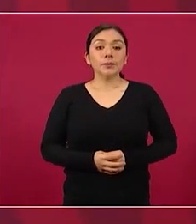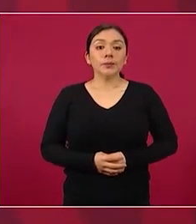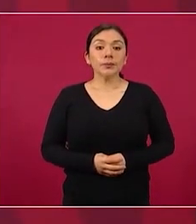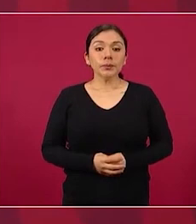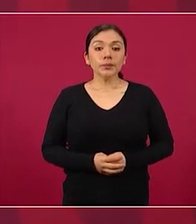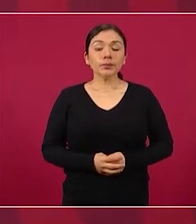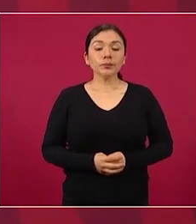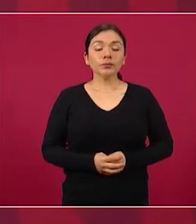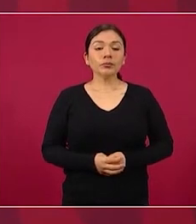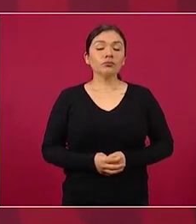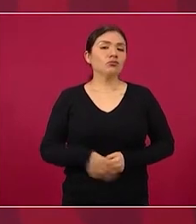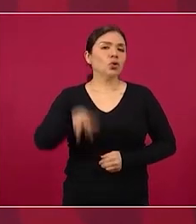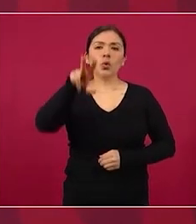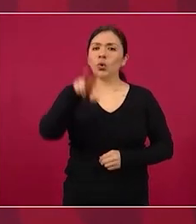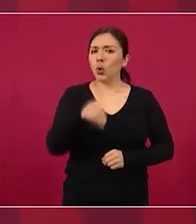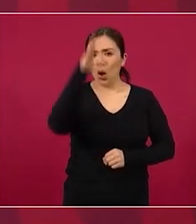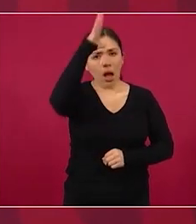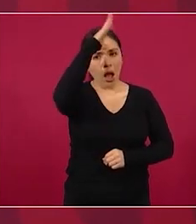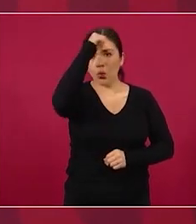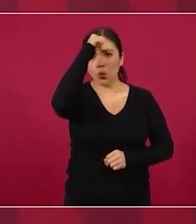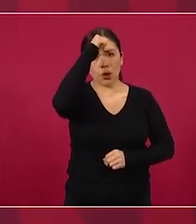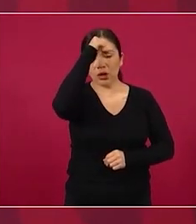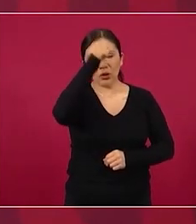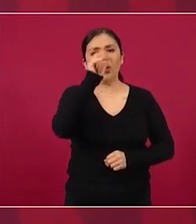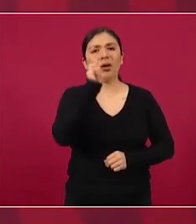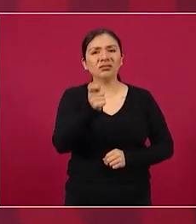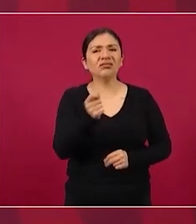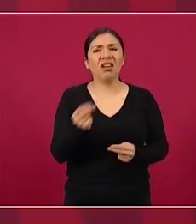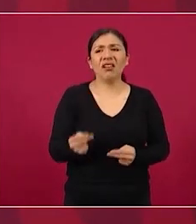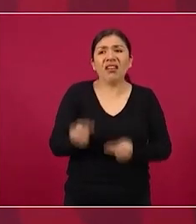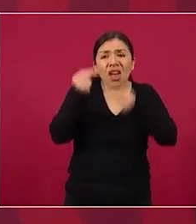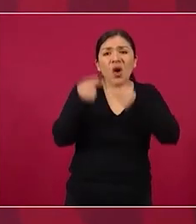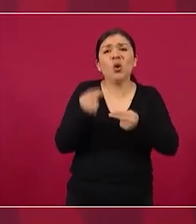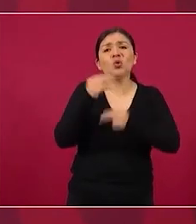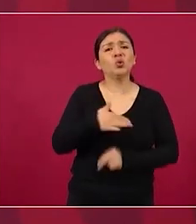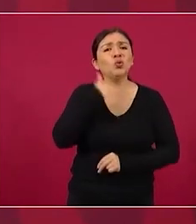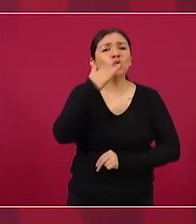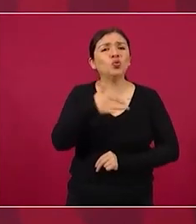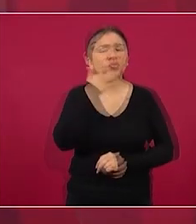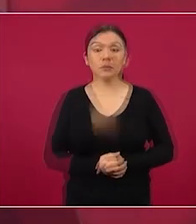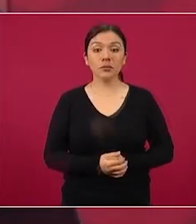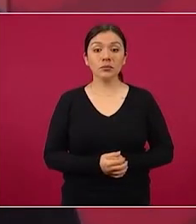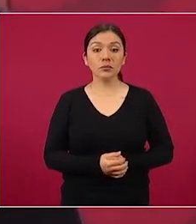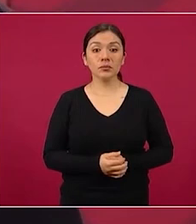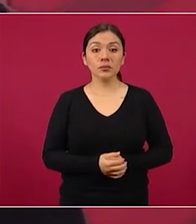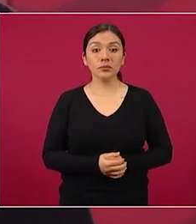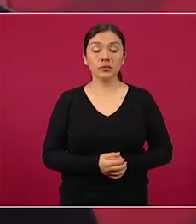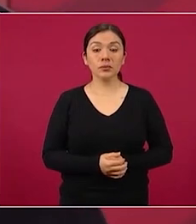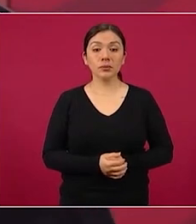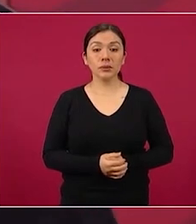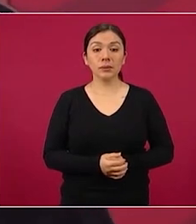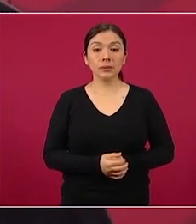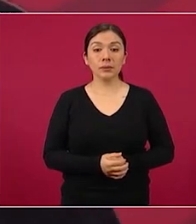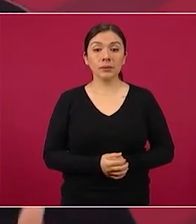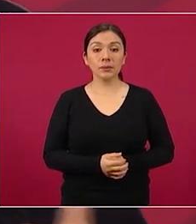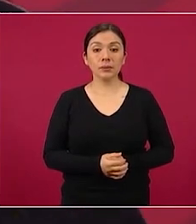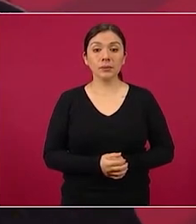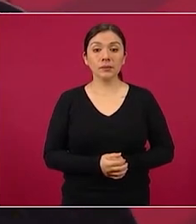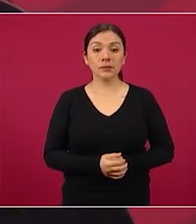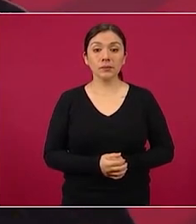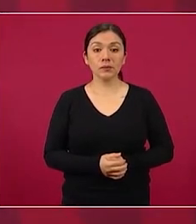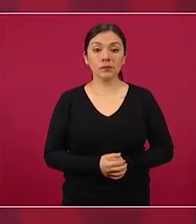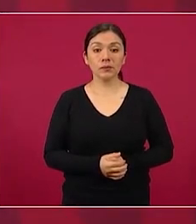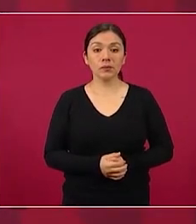y en contra de los negocios sucios y que